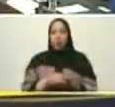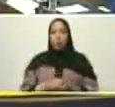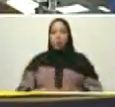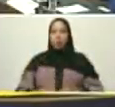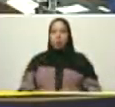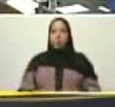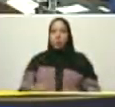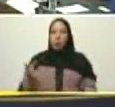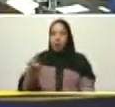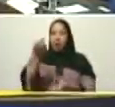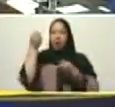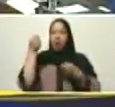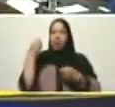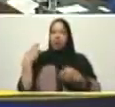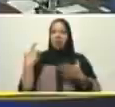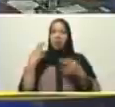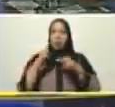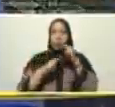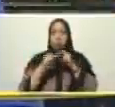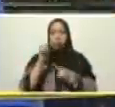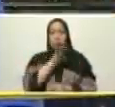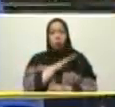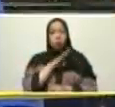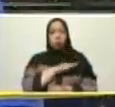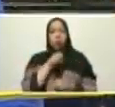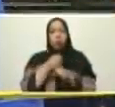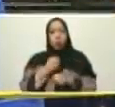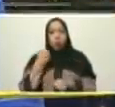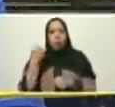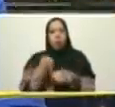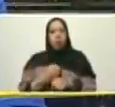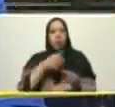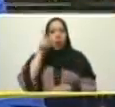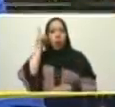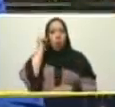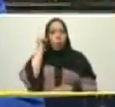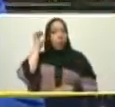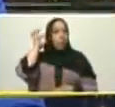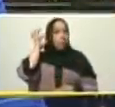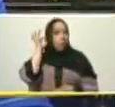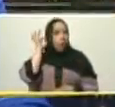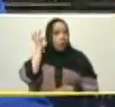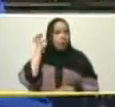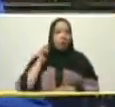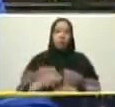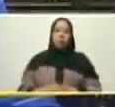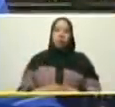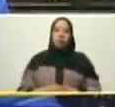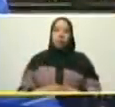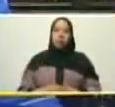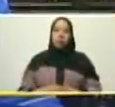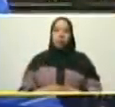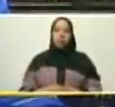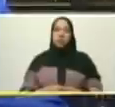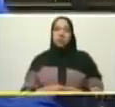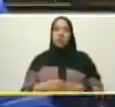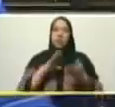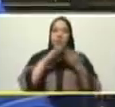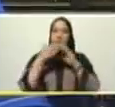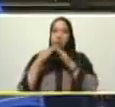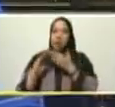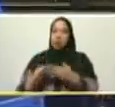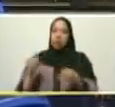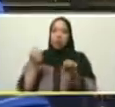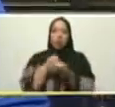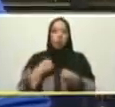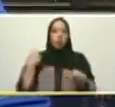construida con las manos de los obreros de las obreras de los comuneros de las comuneras de los